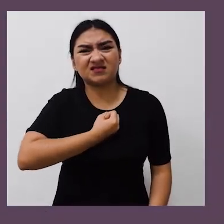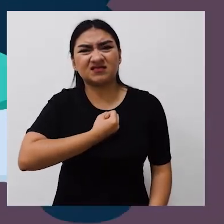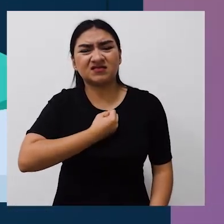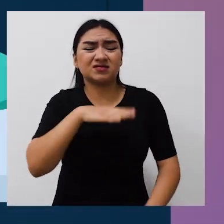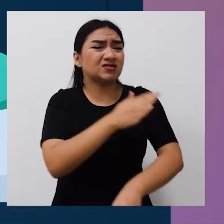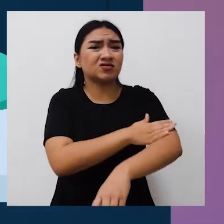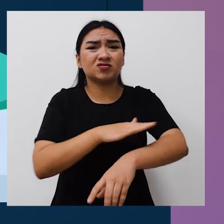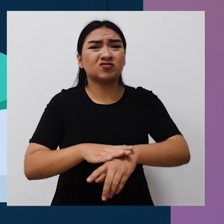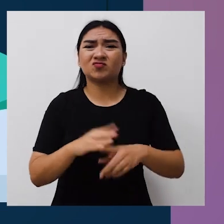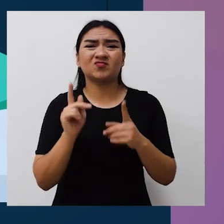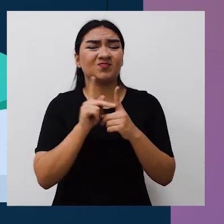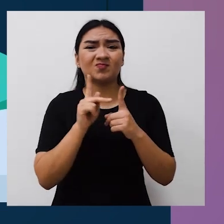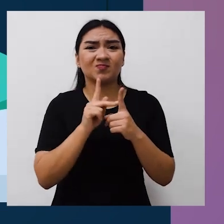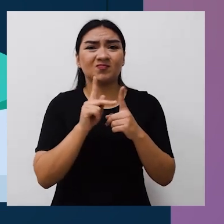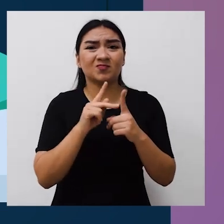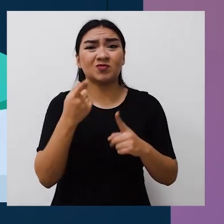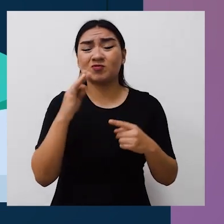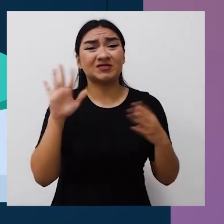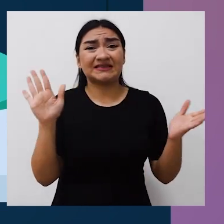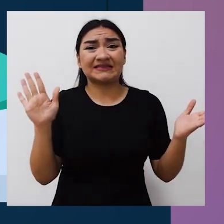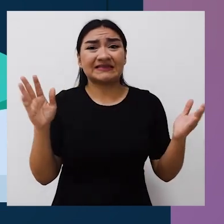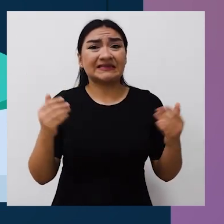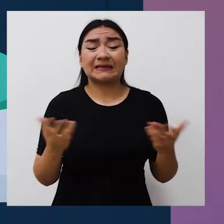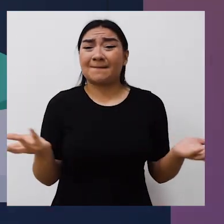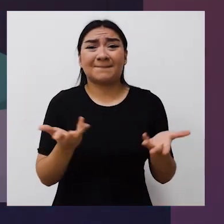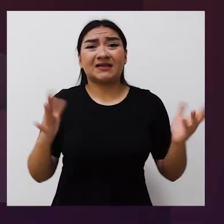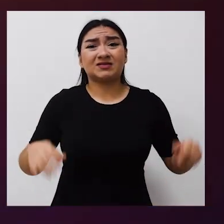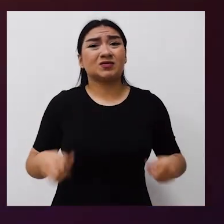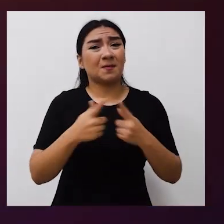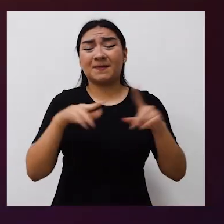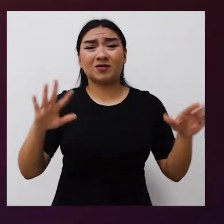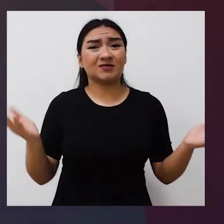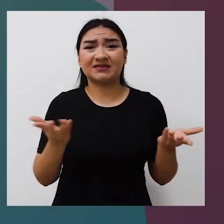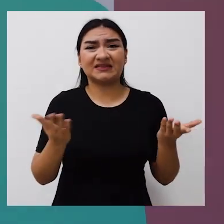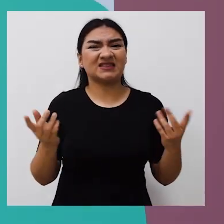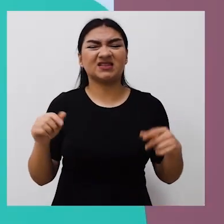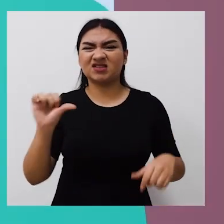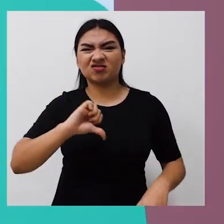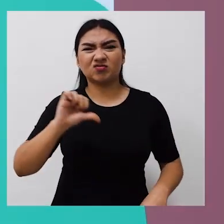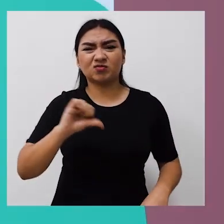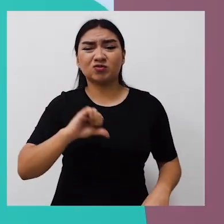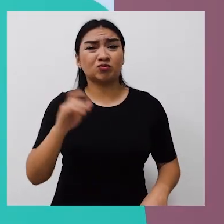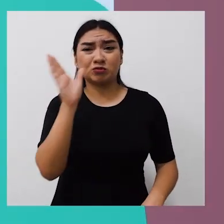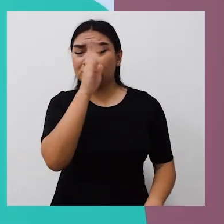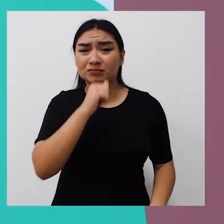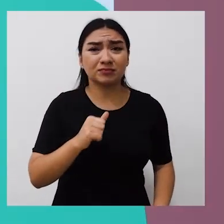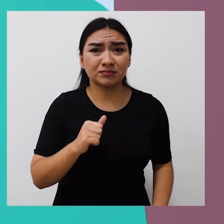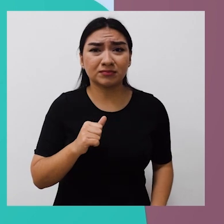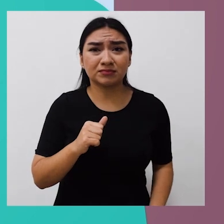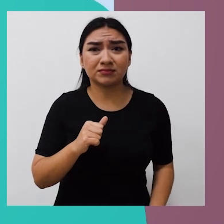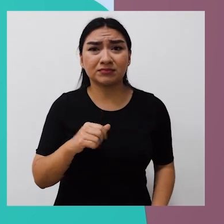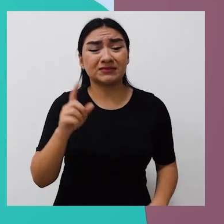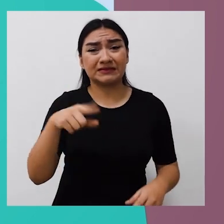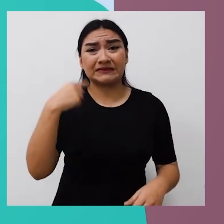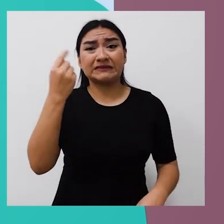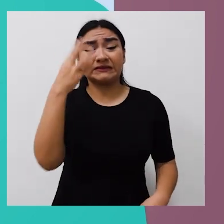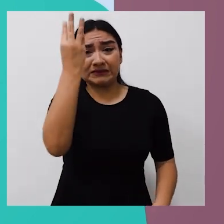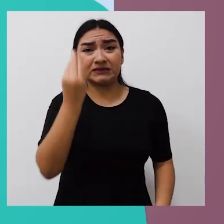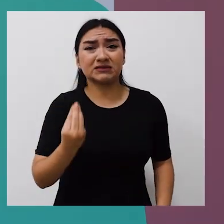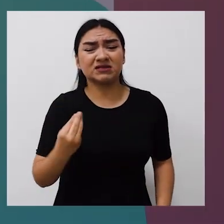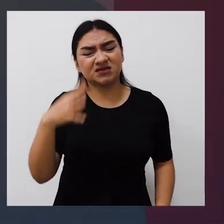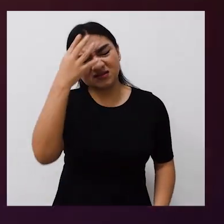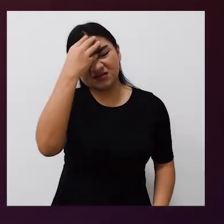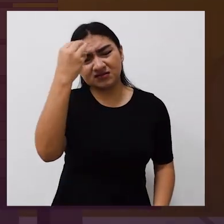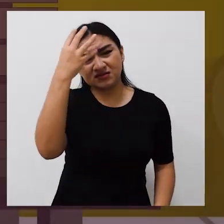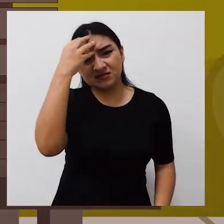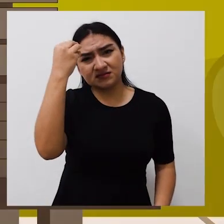Tocó mi cuerpo sin mi consentimiento y no sé muy bien qué fue lo que me pasó, pero hizo cosas que no me gustaron. Después de ese día he